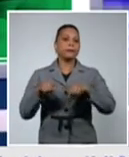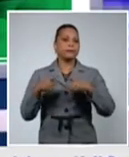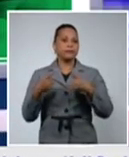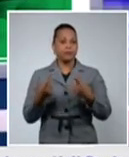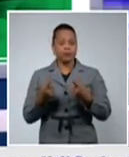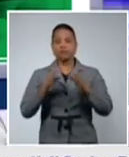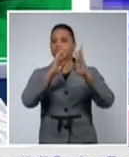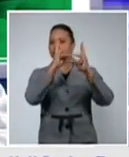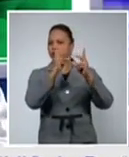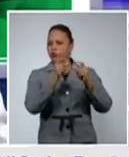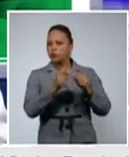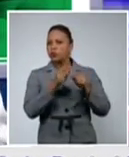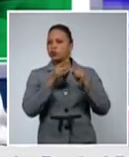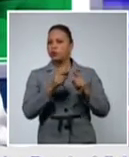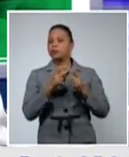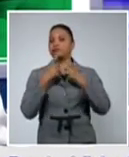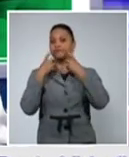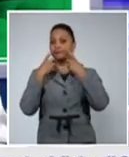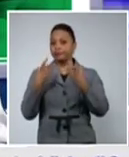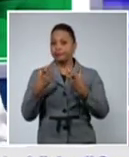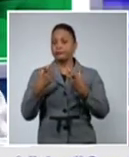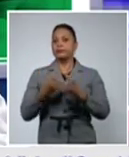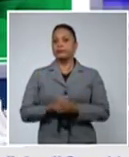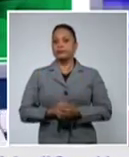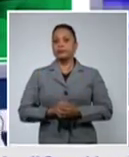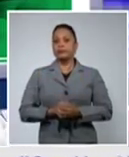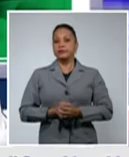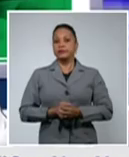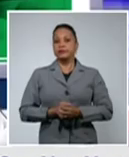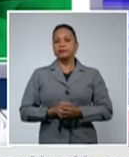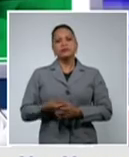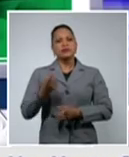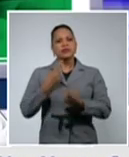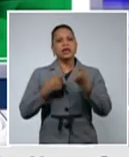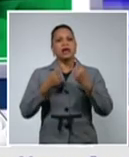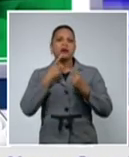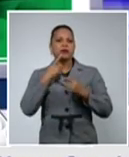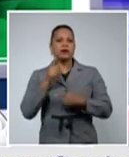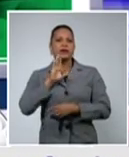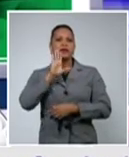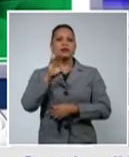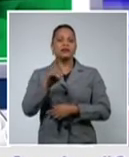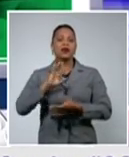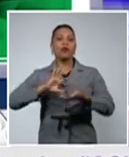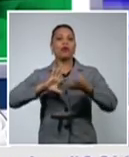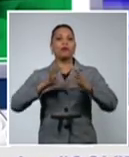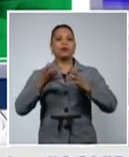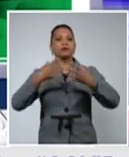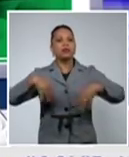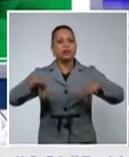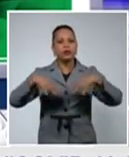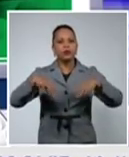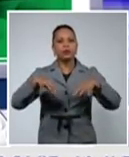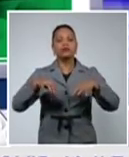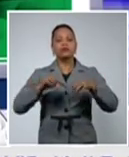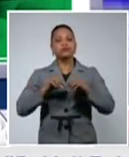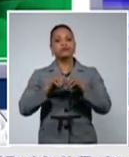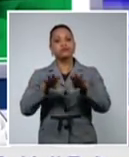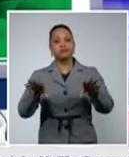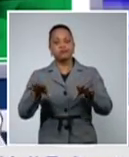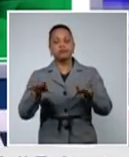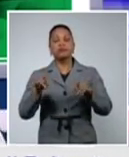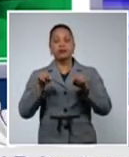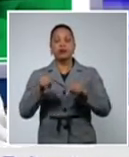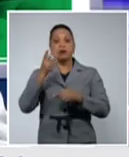número elevado de casos, que realmente, como siempre digo, traduce la complejidad epidemiológica de la situación que estamos